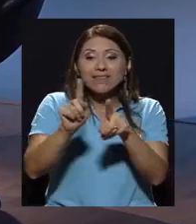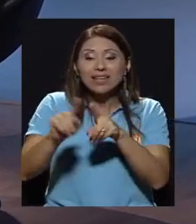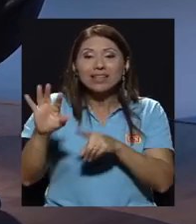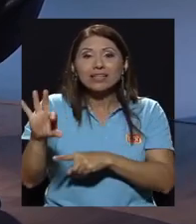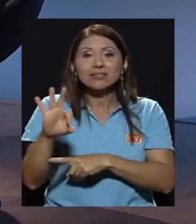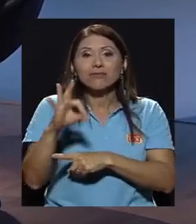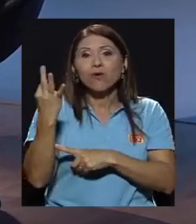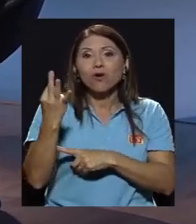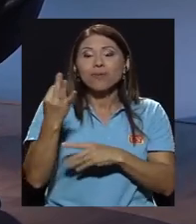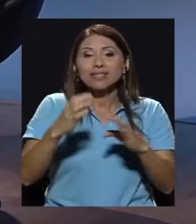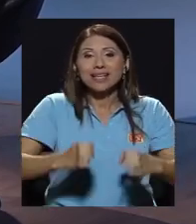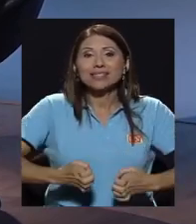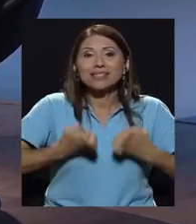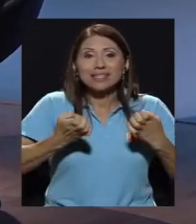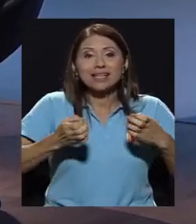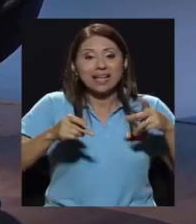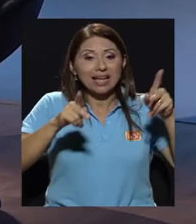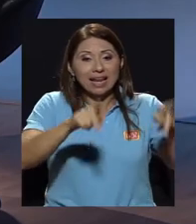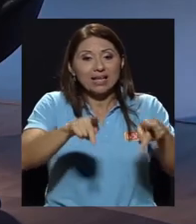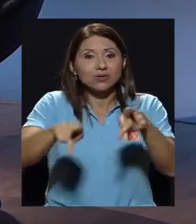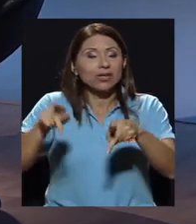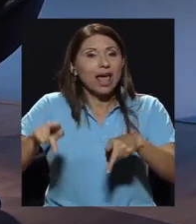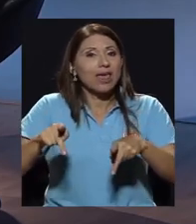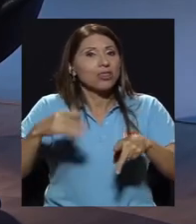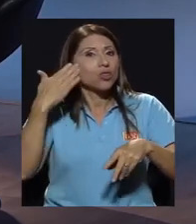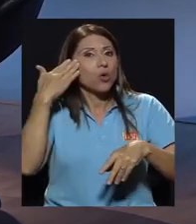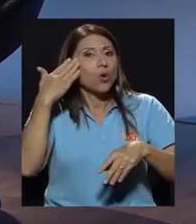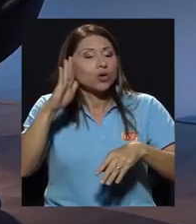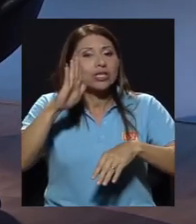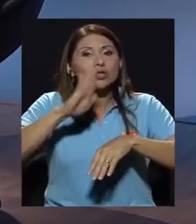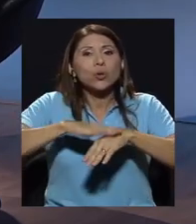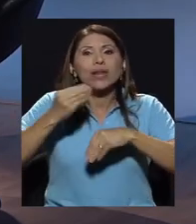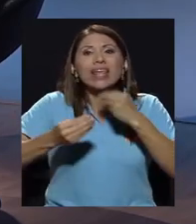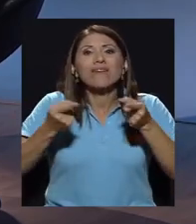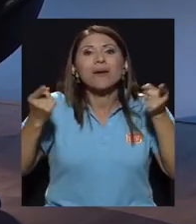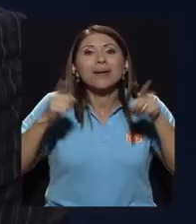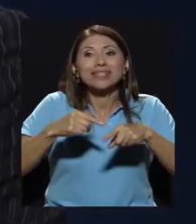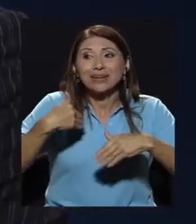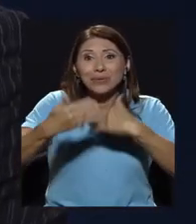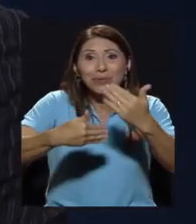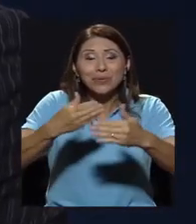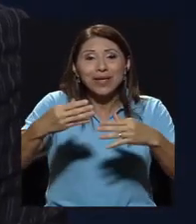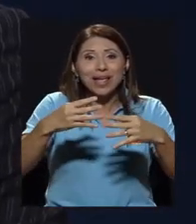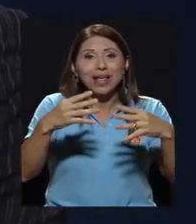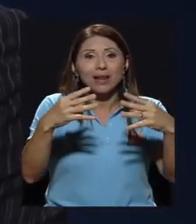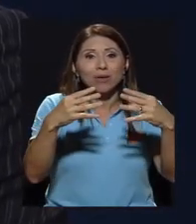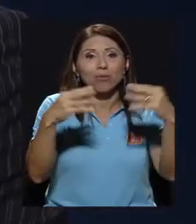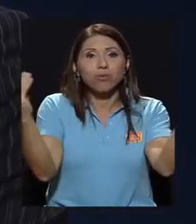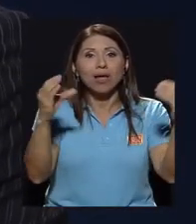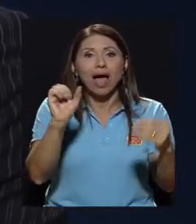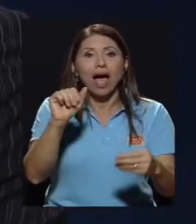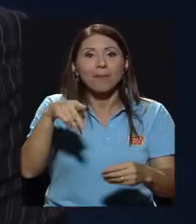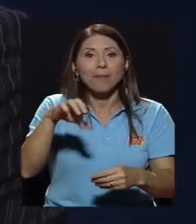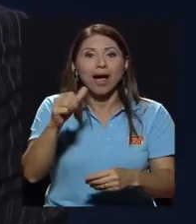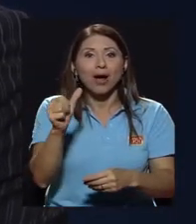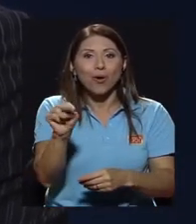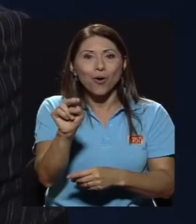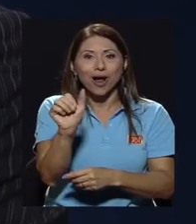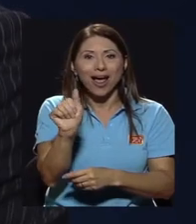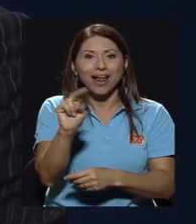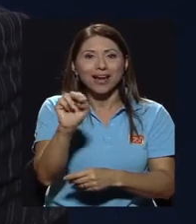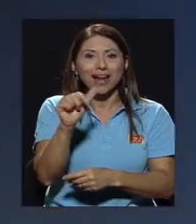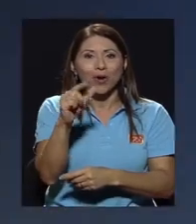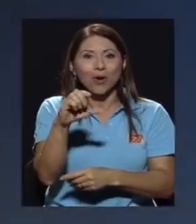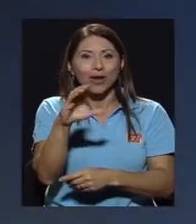conozca sobre la realidad en el caso específico del apagón por ejemplo exacto y el sistema del apagón es muy importante porque la